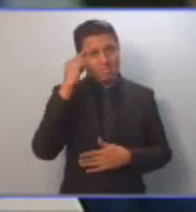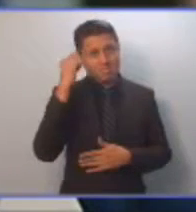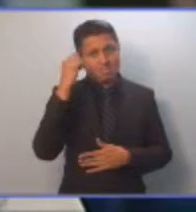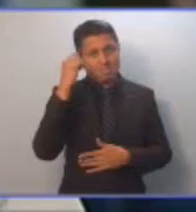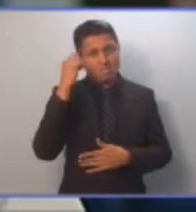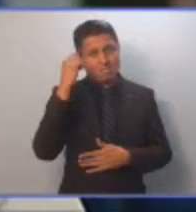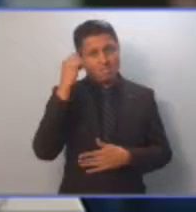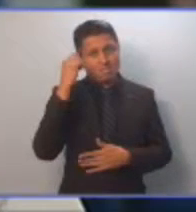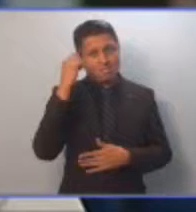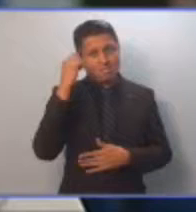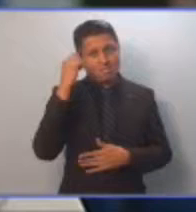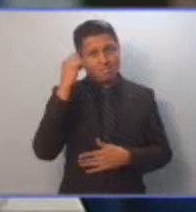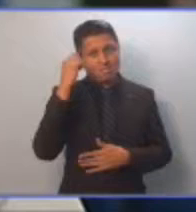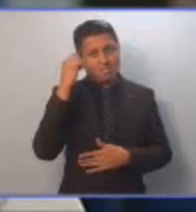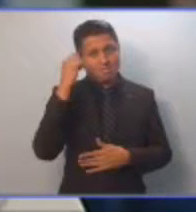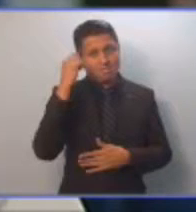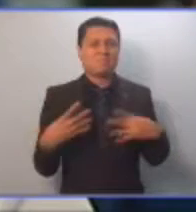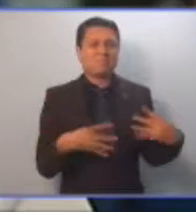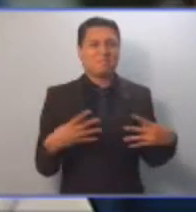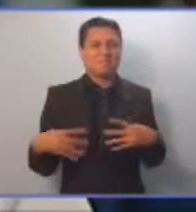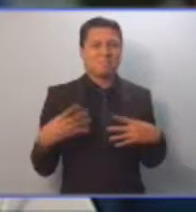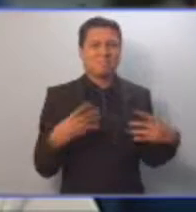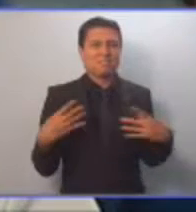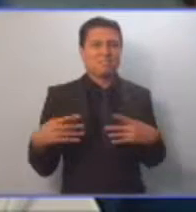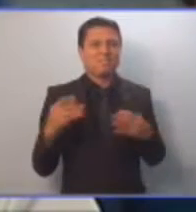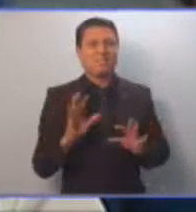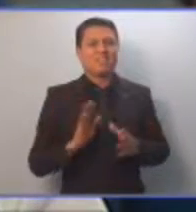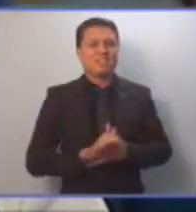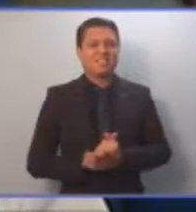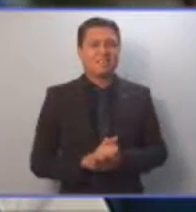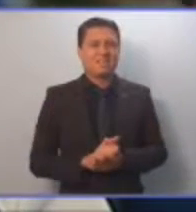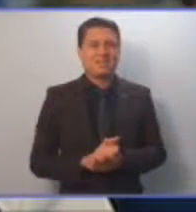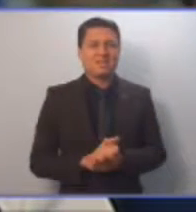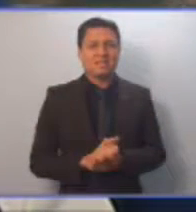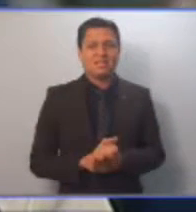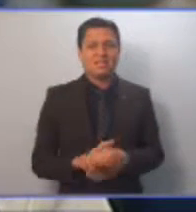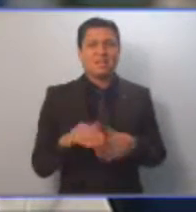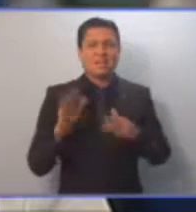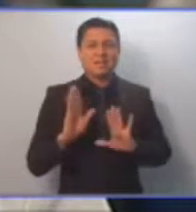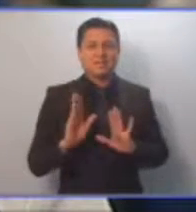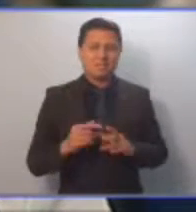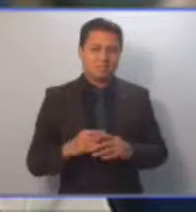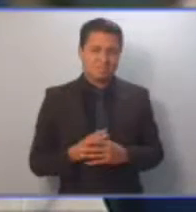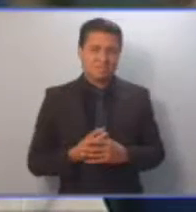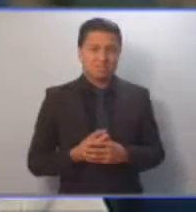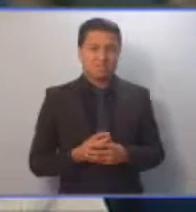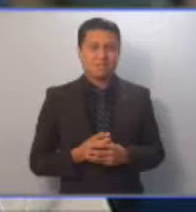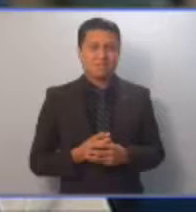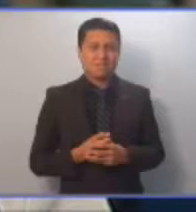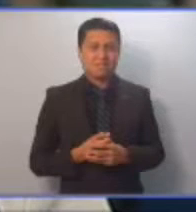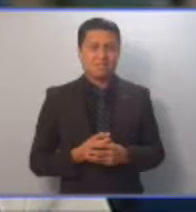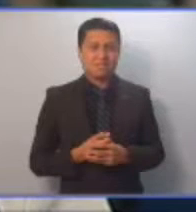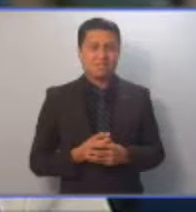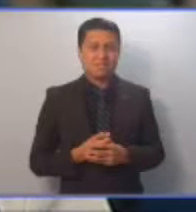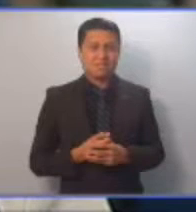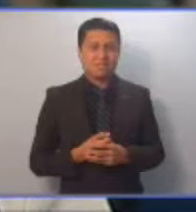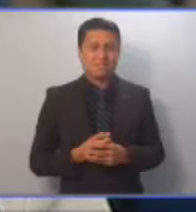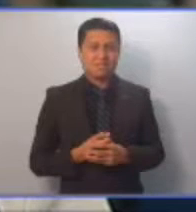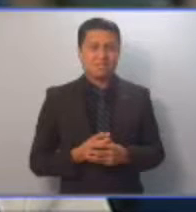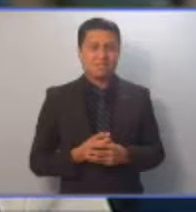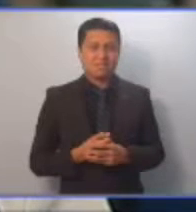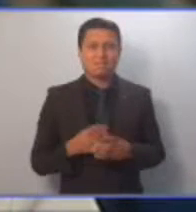través de diversas actividades, así como también un programa de recreación destinado especialmente para ellos.